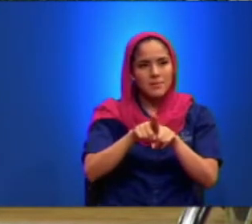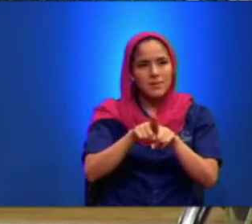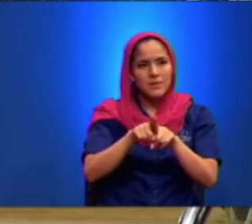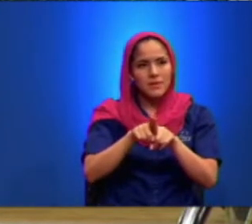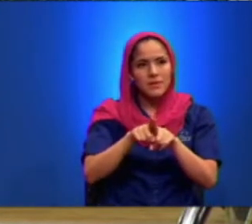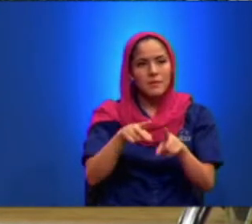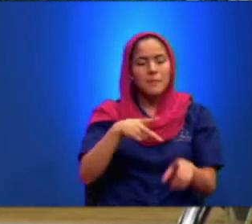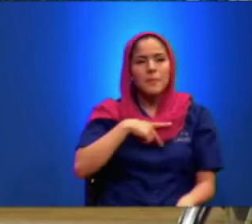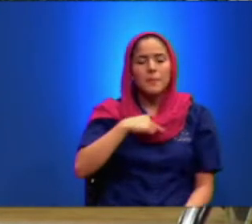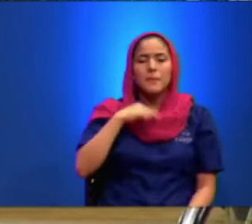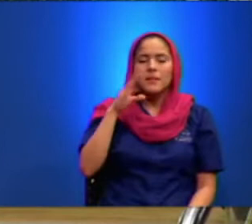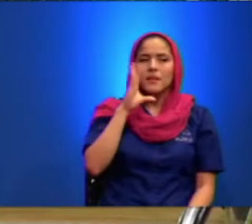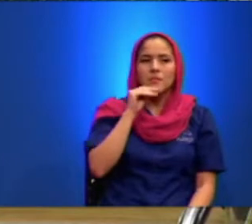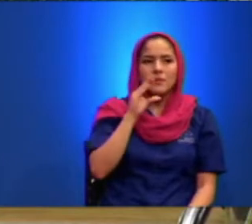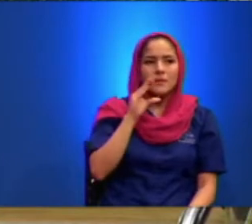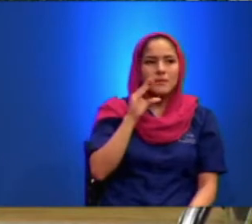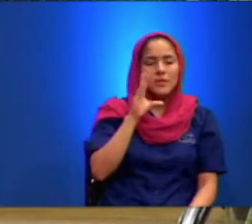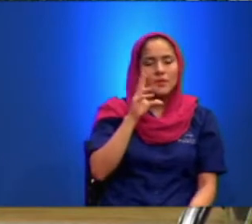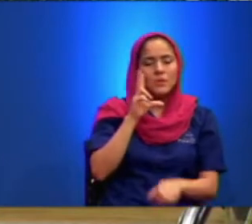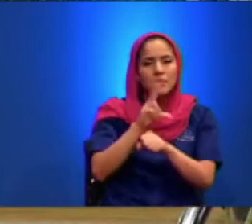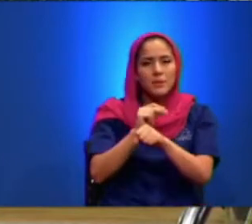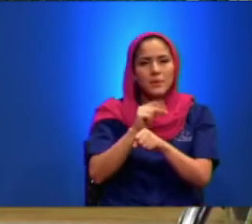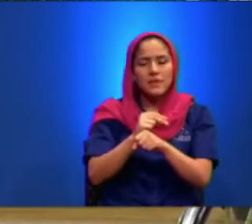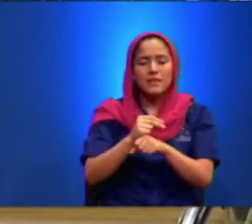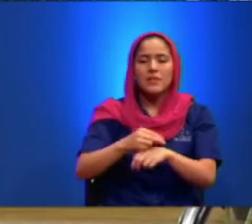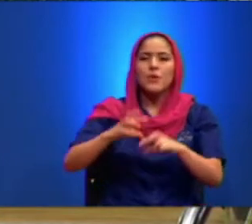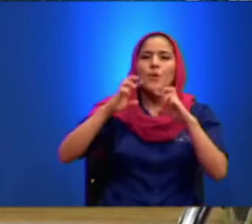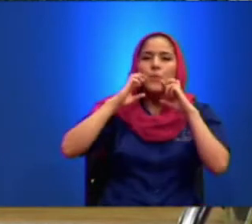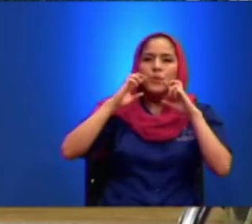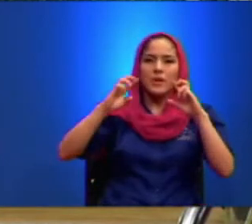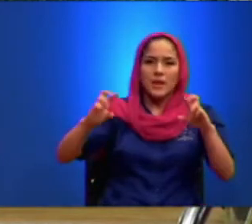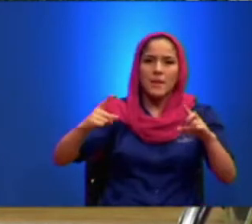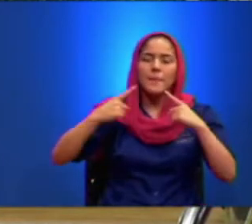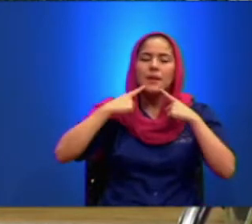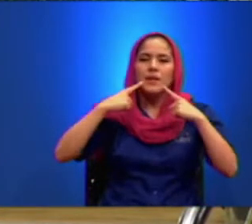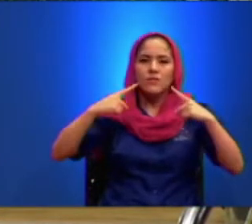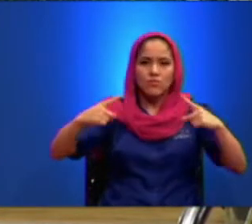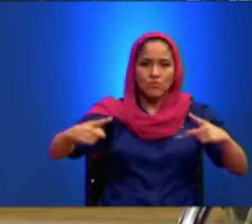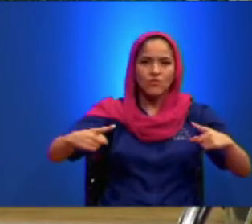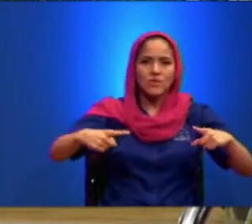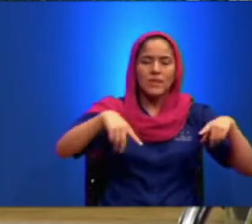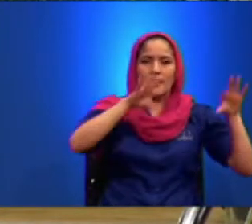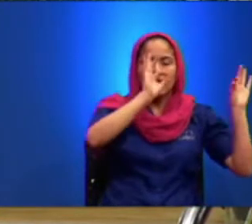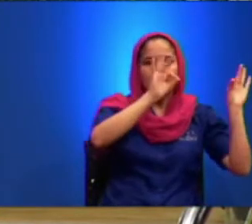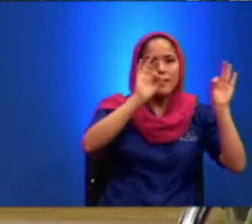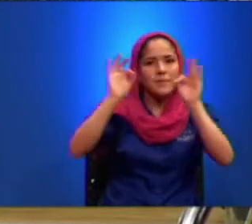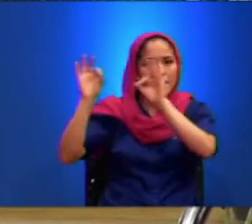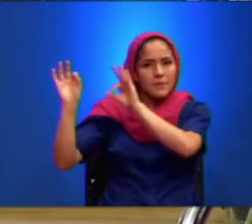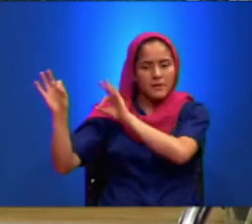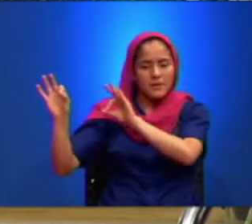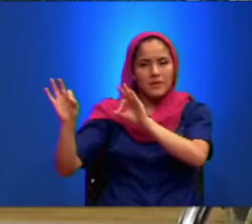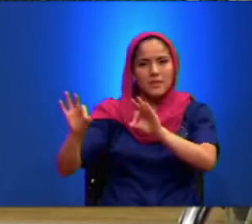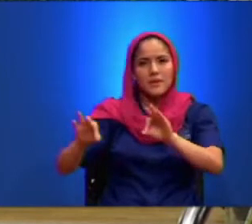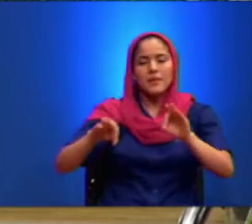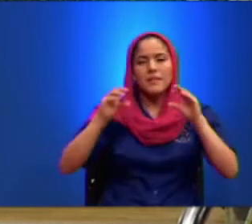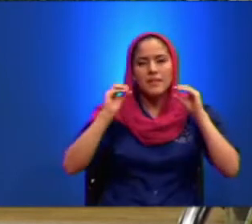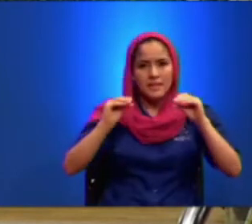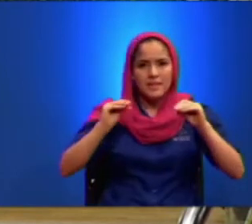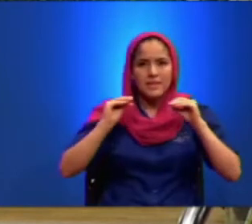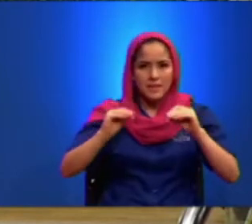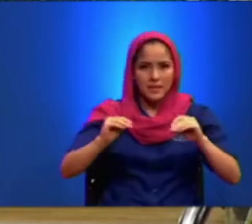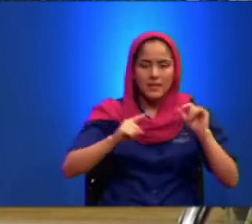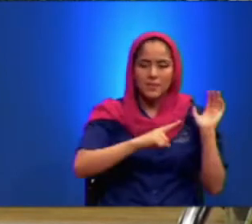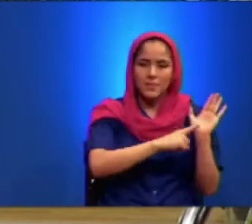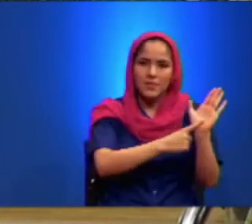Proclamar Anunciar Promulgar Divulgar Enseñar Tu